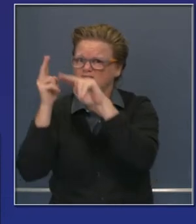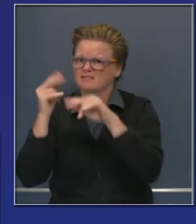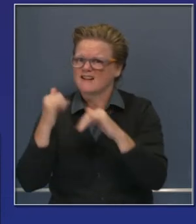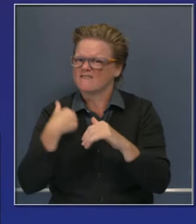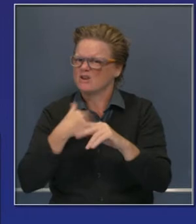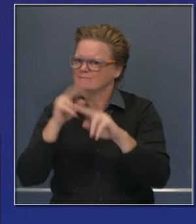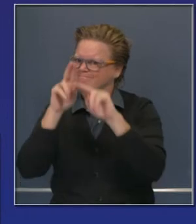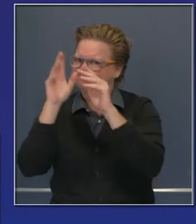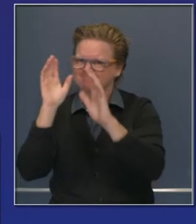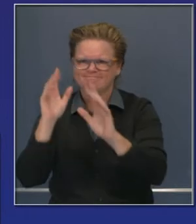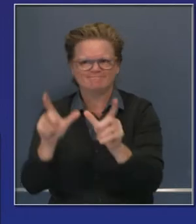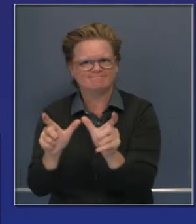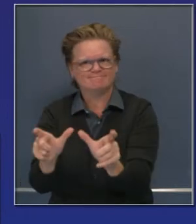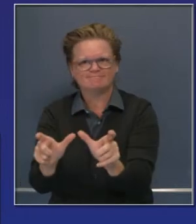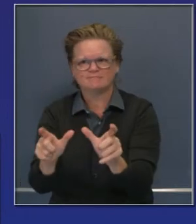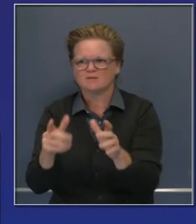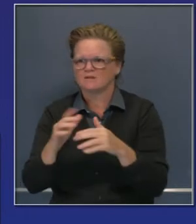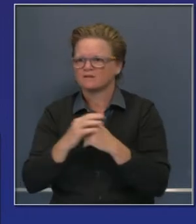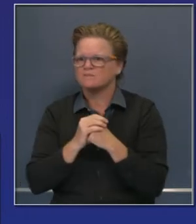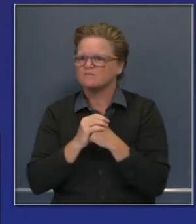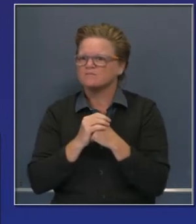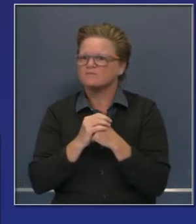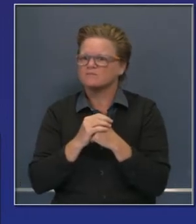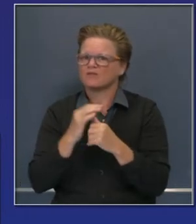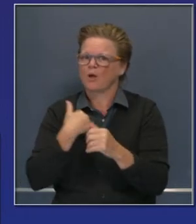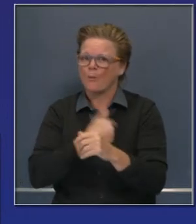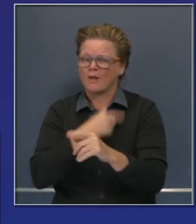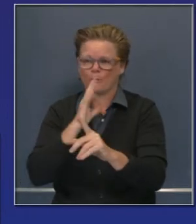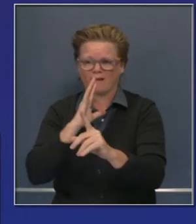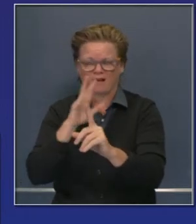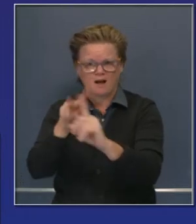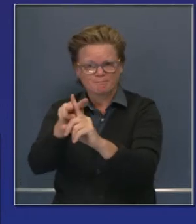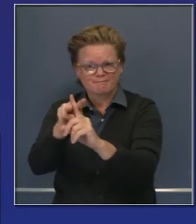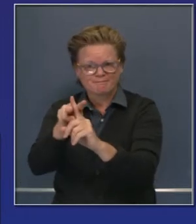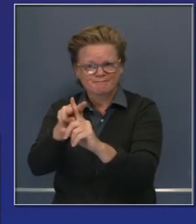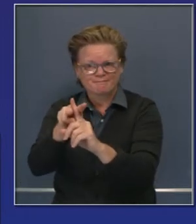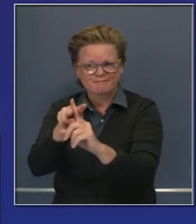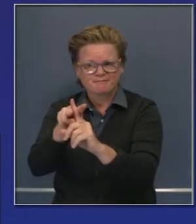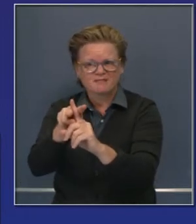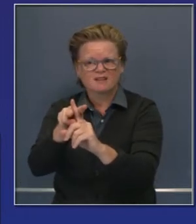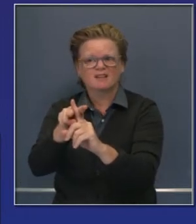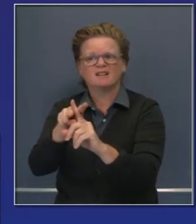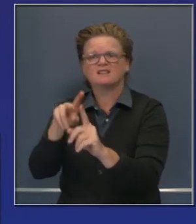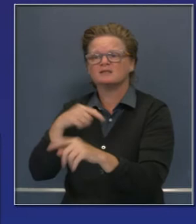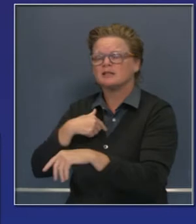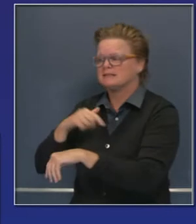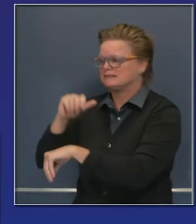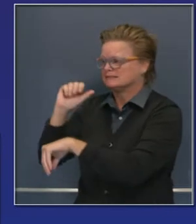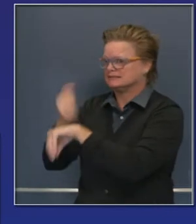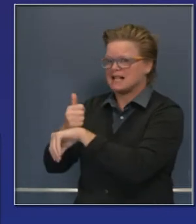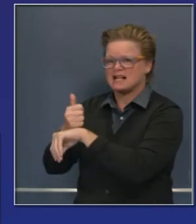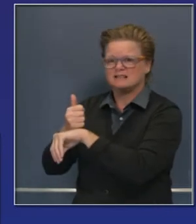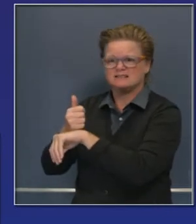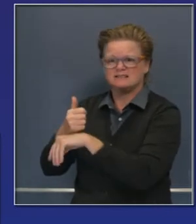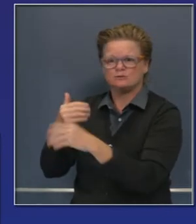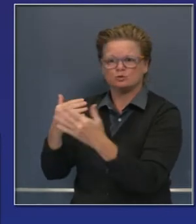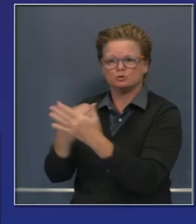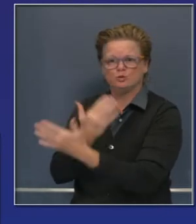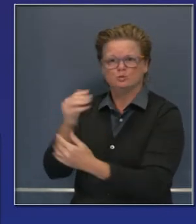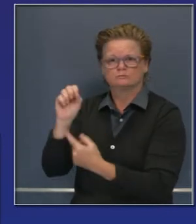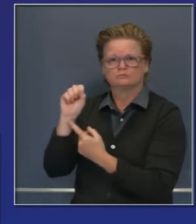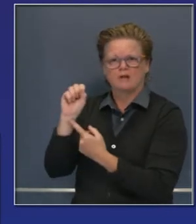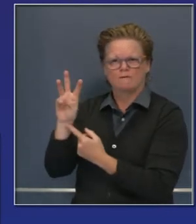hacer y que hacemos en estas dos semanas es de implementar un nuevo sistema de computación, de